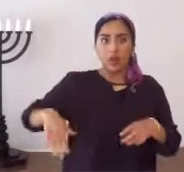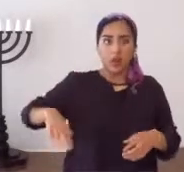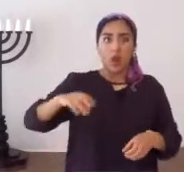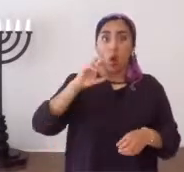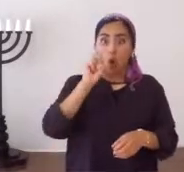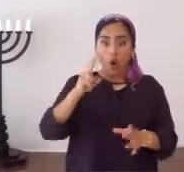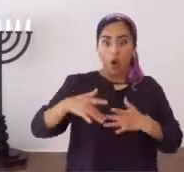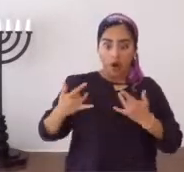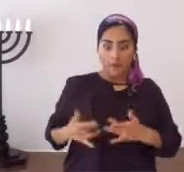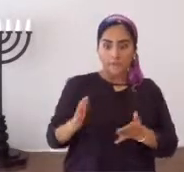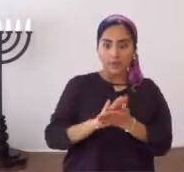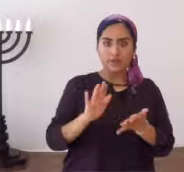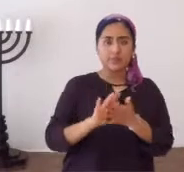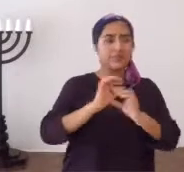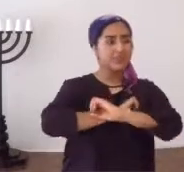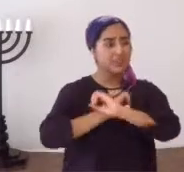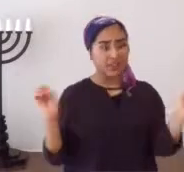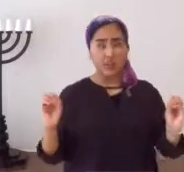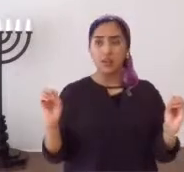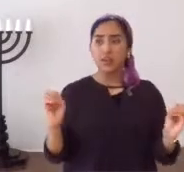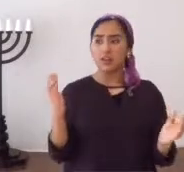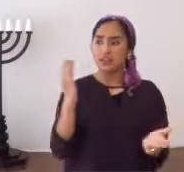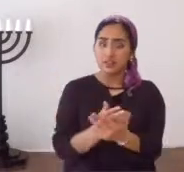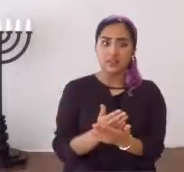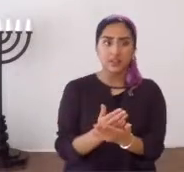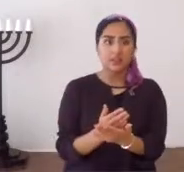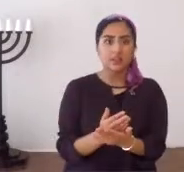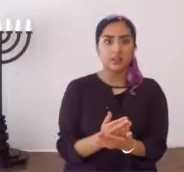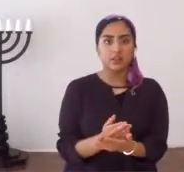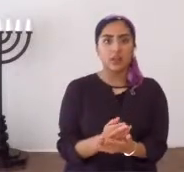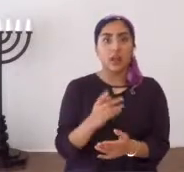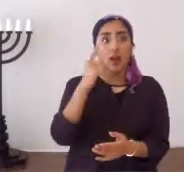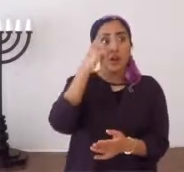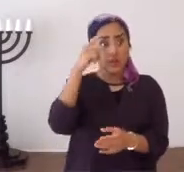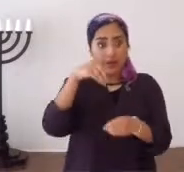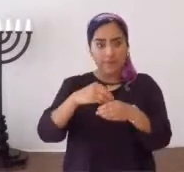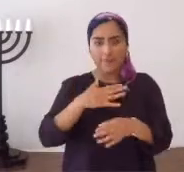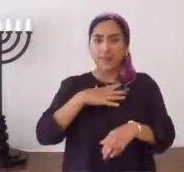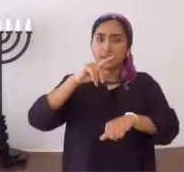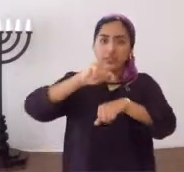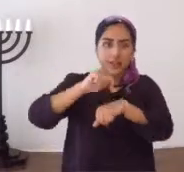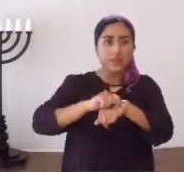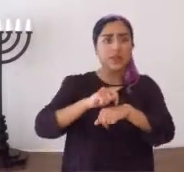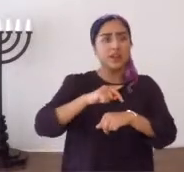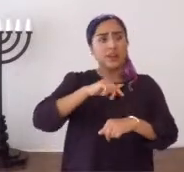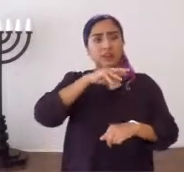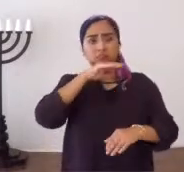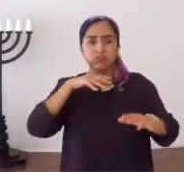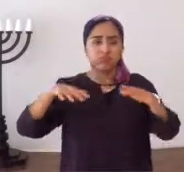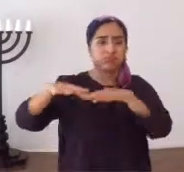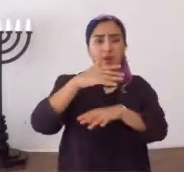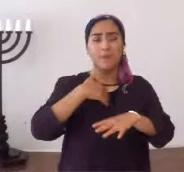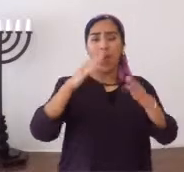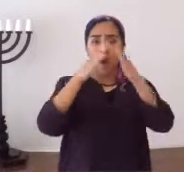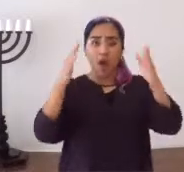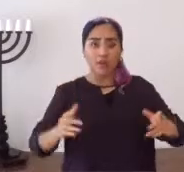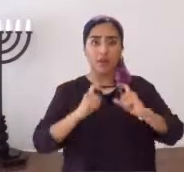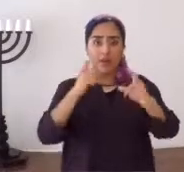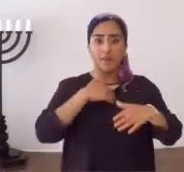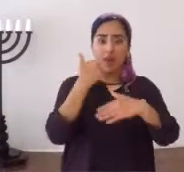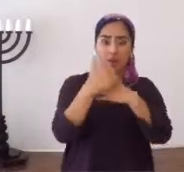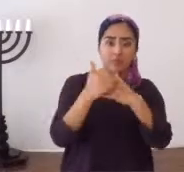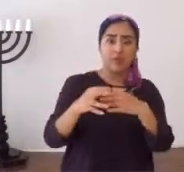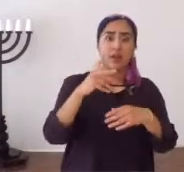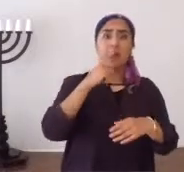extranjeros, incircuncisos de corazón, e incircuncisos de carne, para estar en mi santuario, y para contaminar